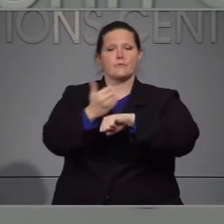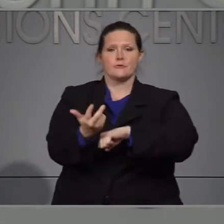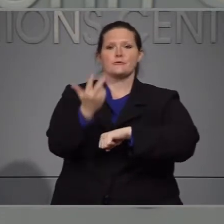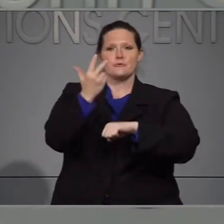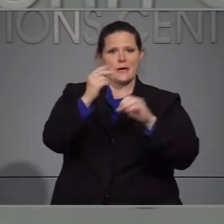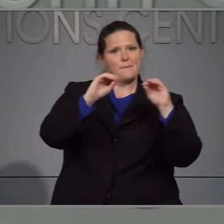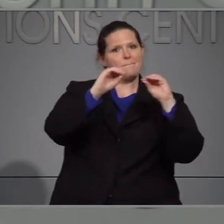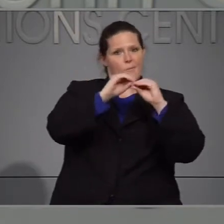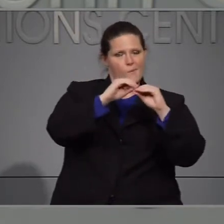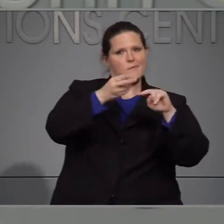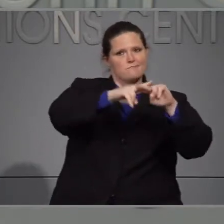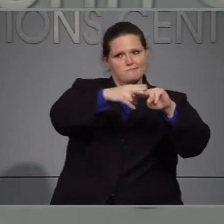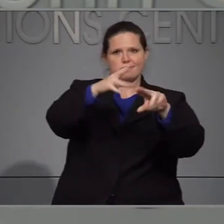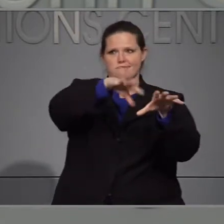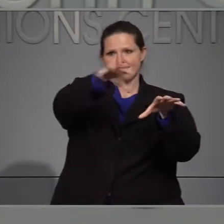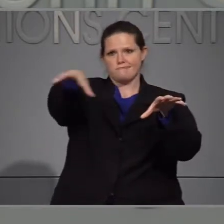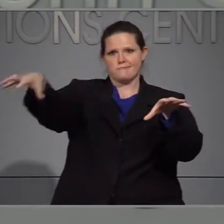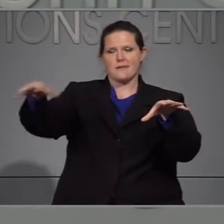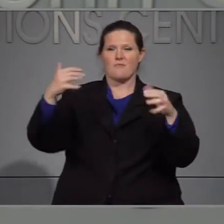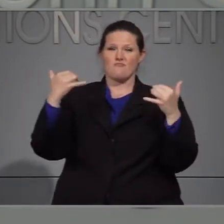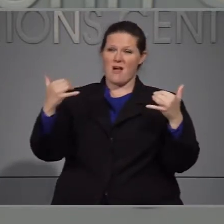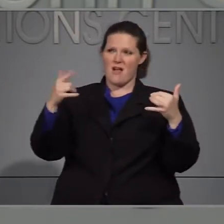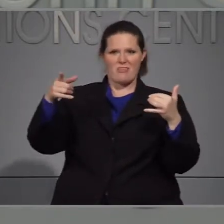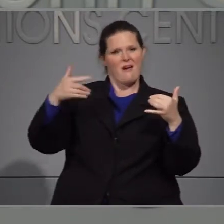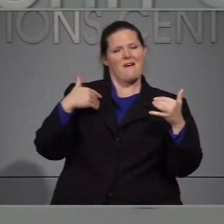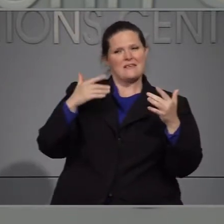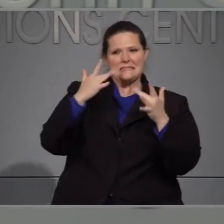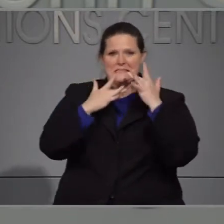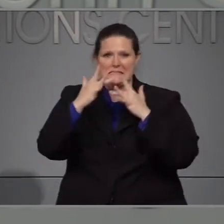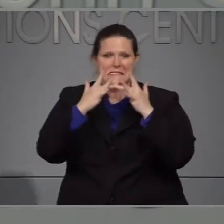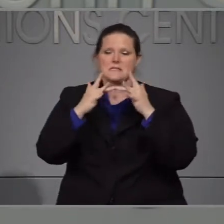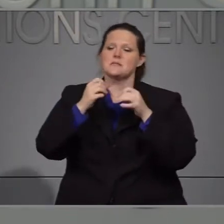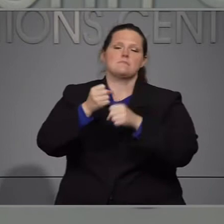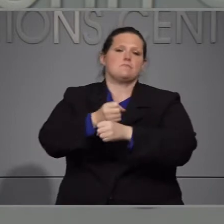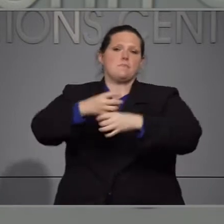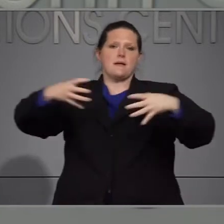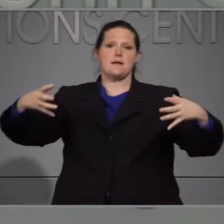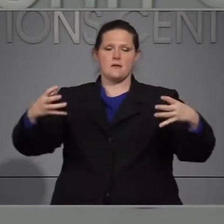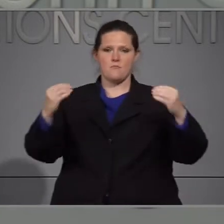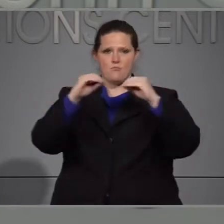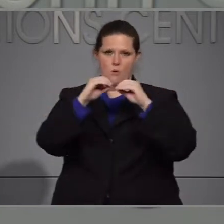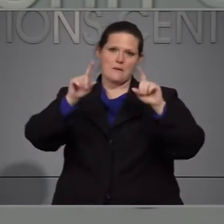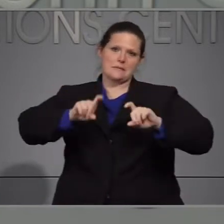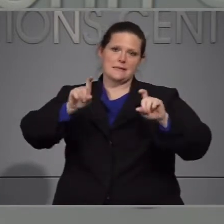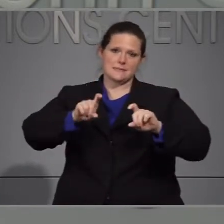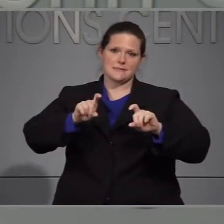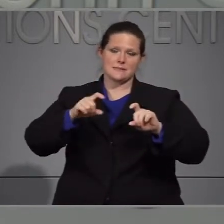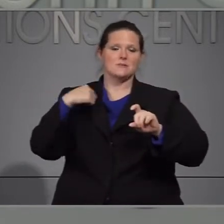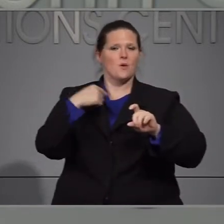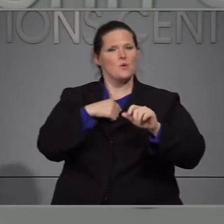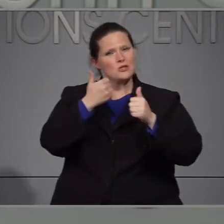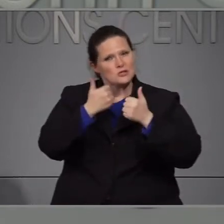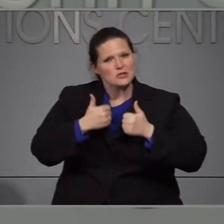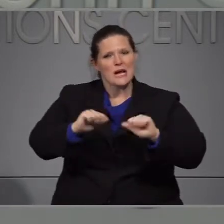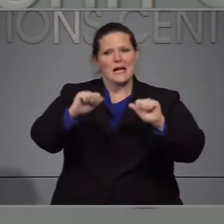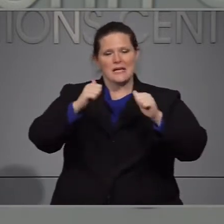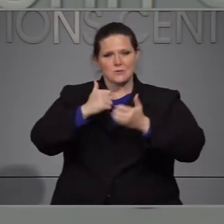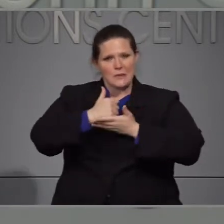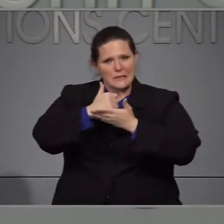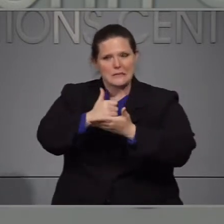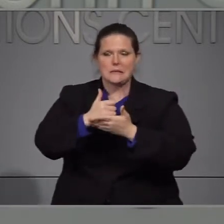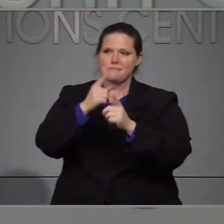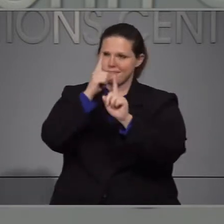comunidades desantedidas que actualmente tienen pocos sitios. Todos estos esfuerzos nos mueven más hacia el éxito.